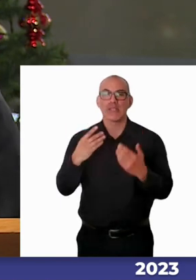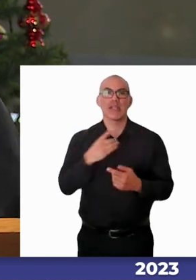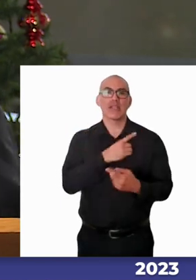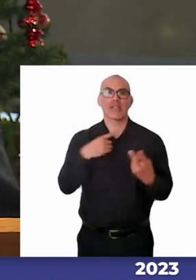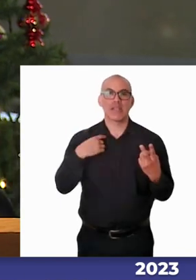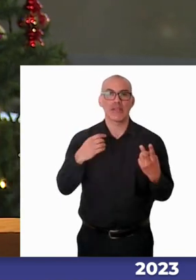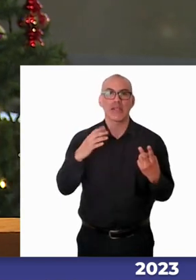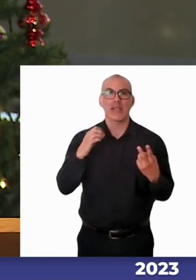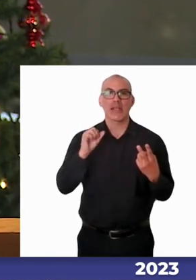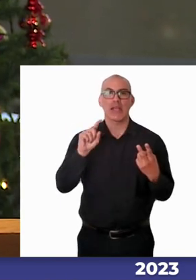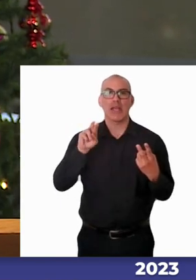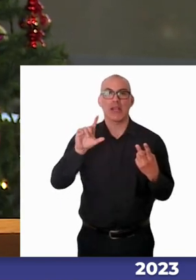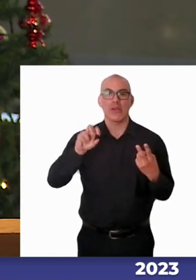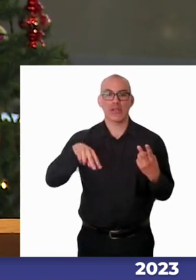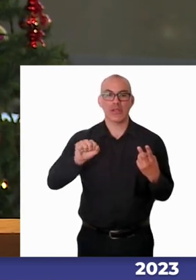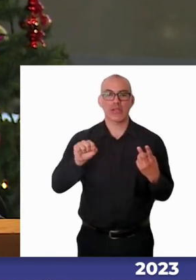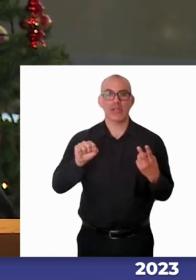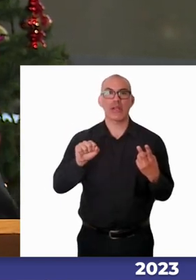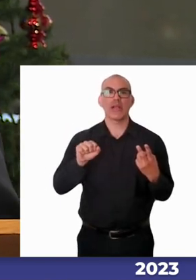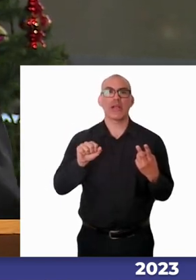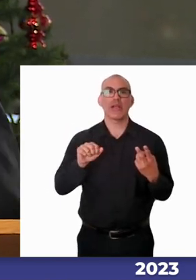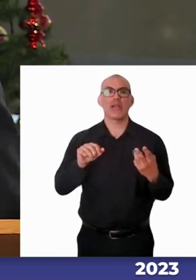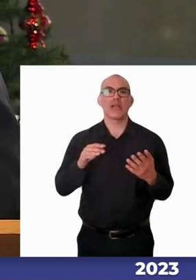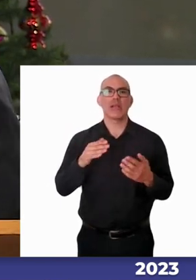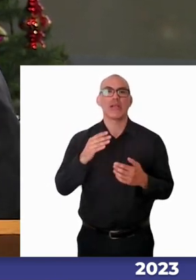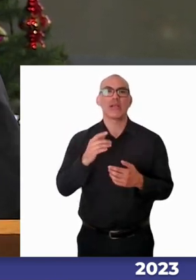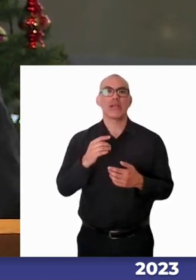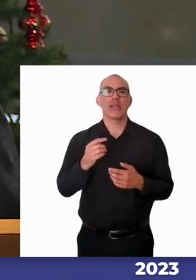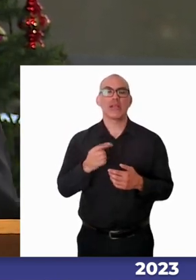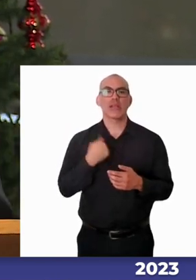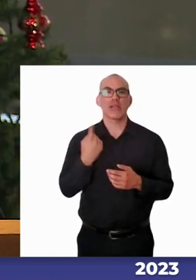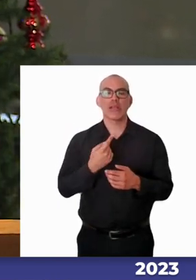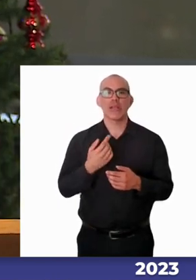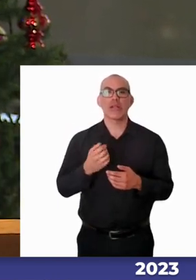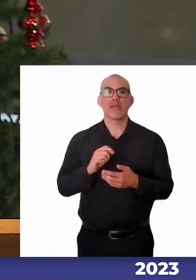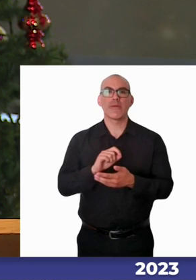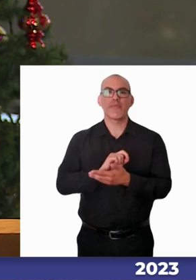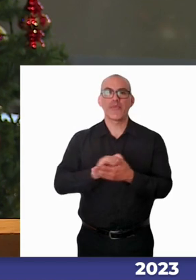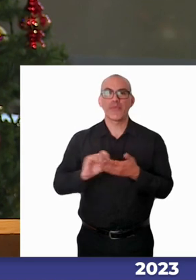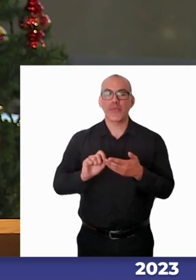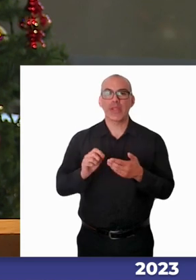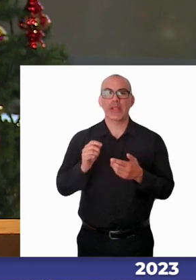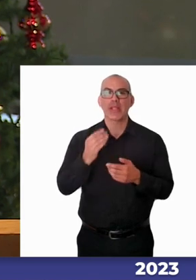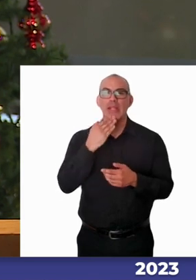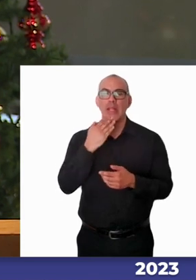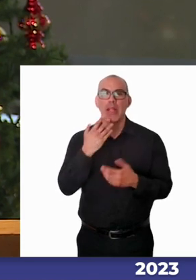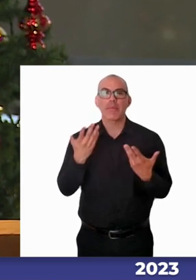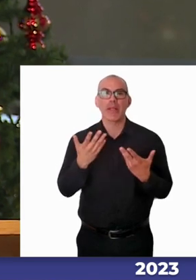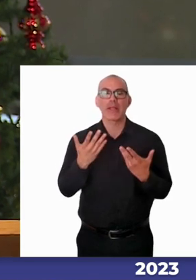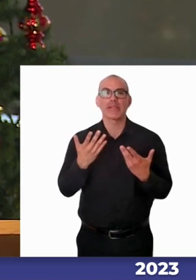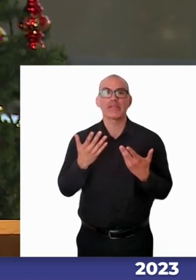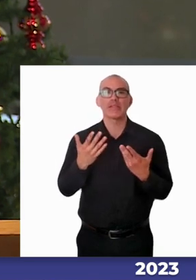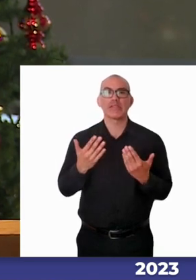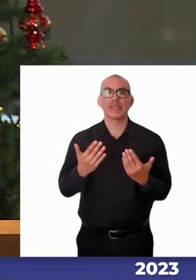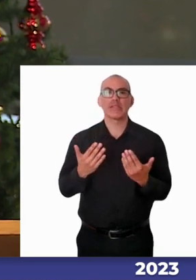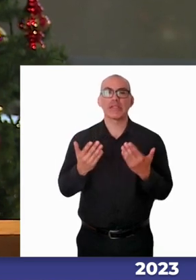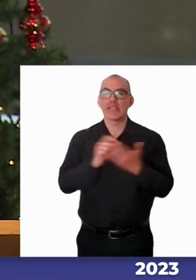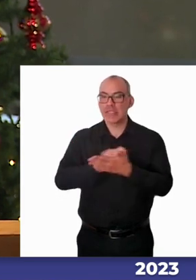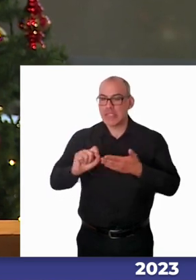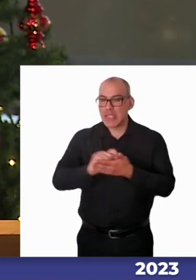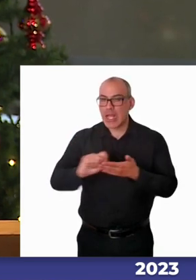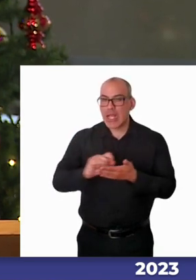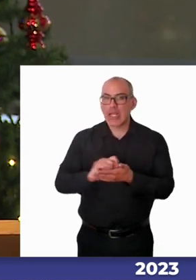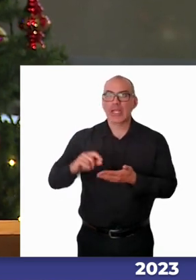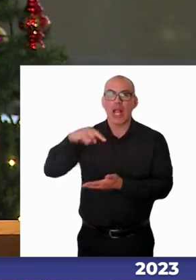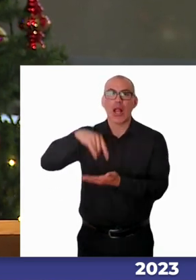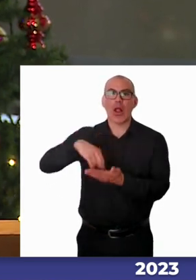del panel, a la diputada Carolina Marzán, que estaba por acá también, y al secretario general de la Cámara y